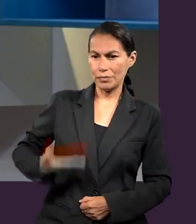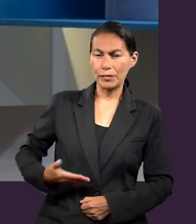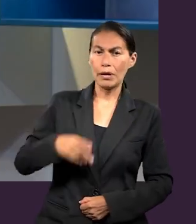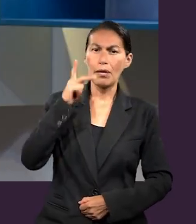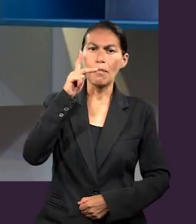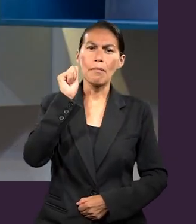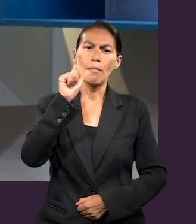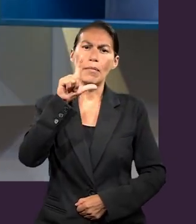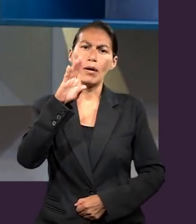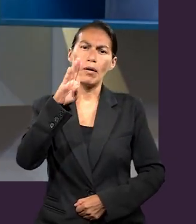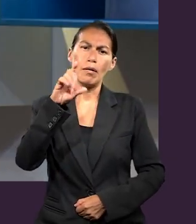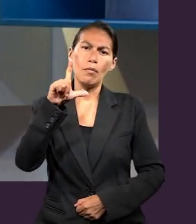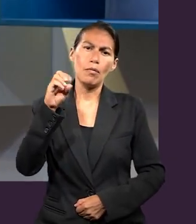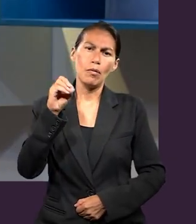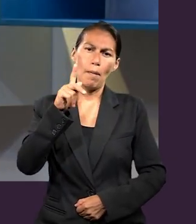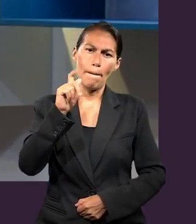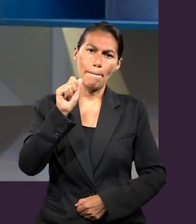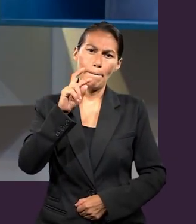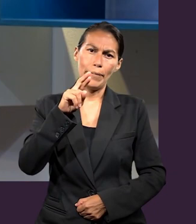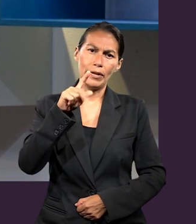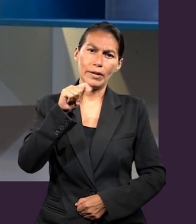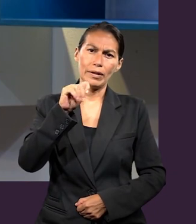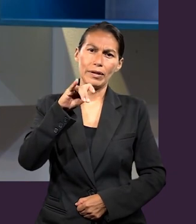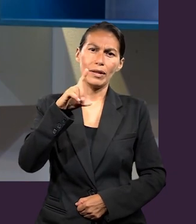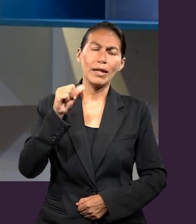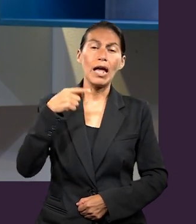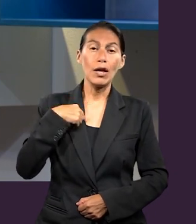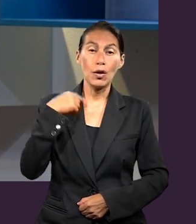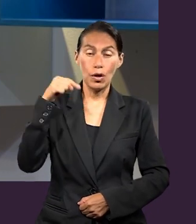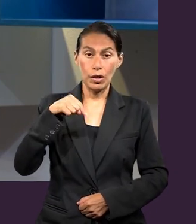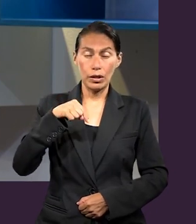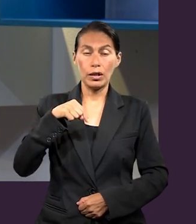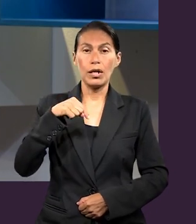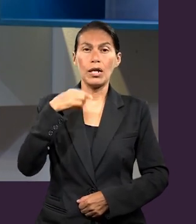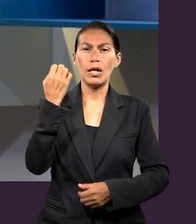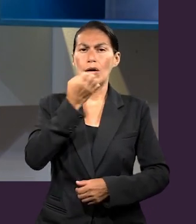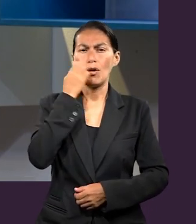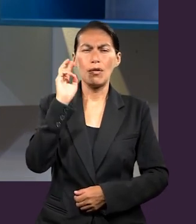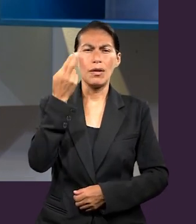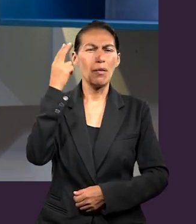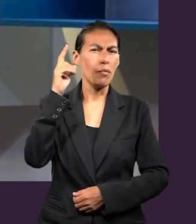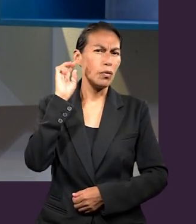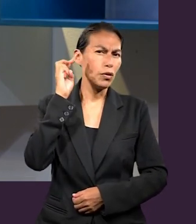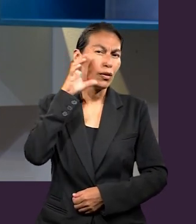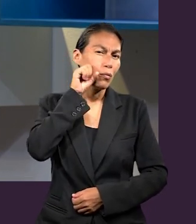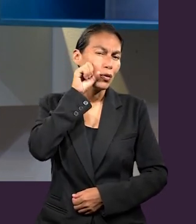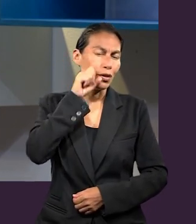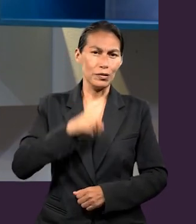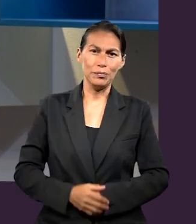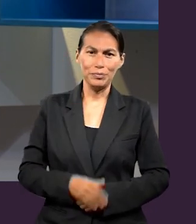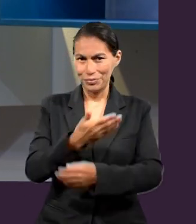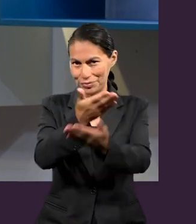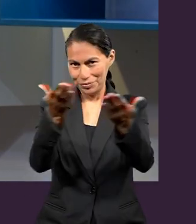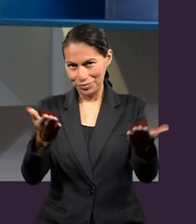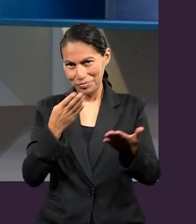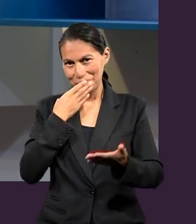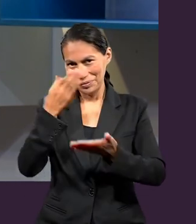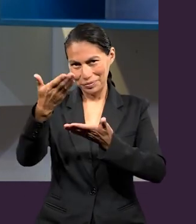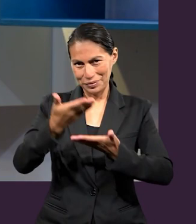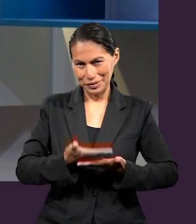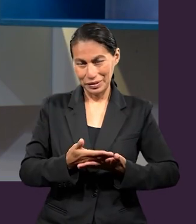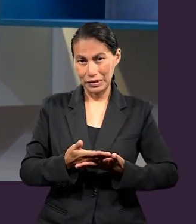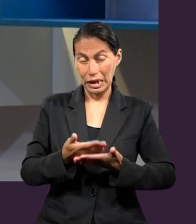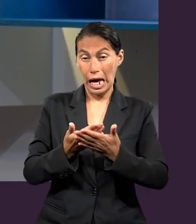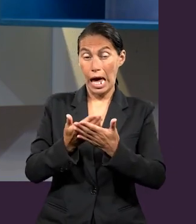nombre es Pablo Partida Gómez y soy profesor de la Escuela de Teología de la Facultad de Montemorelos. Así que todos sean bienvenidos. Pero